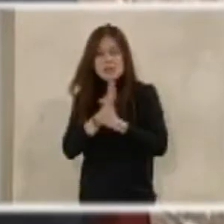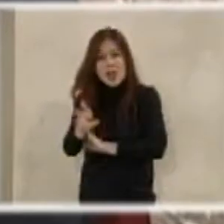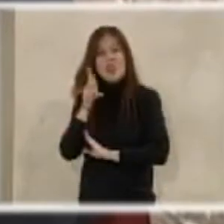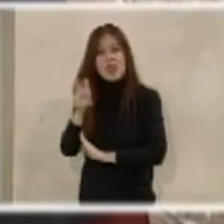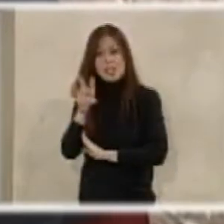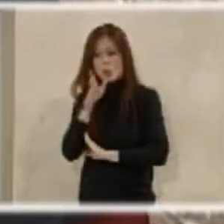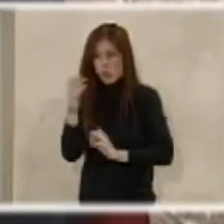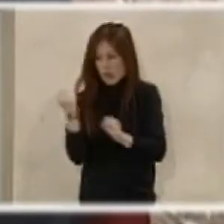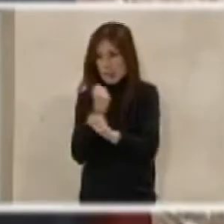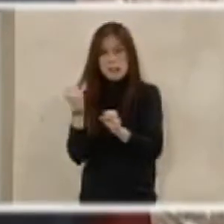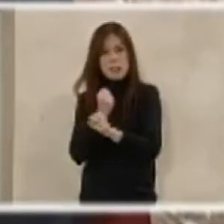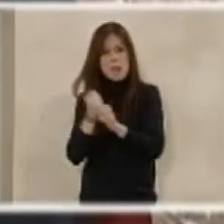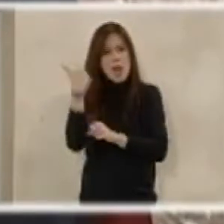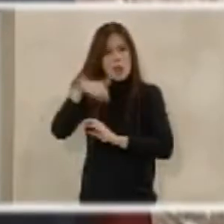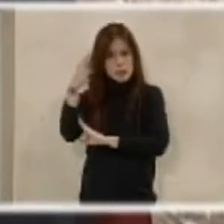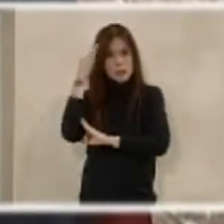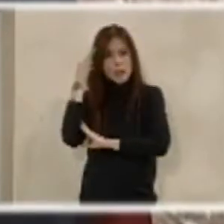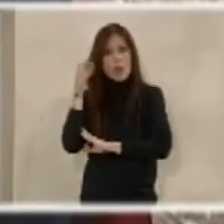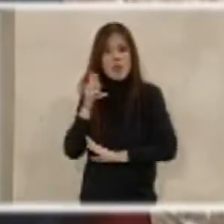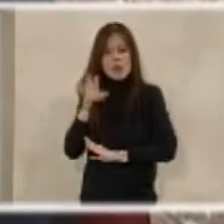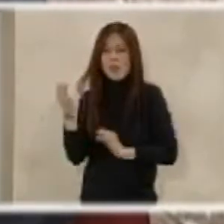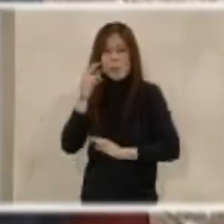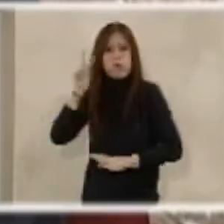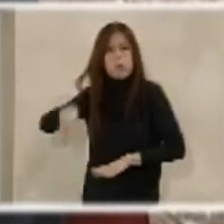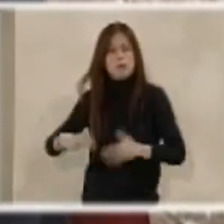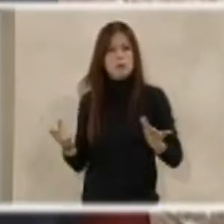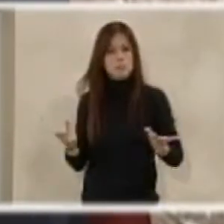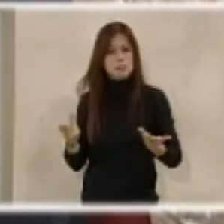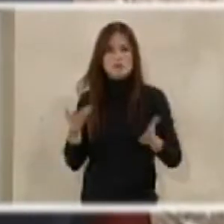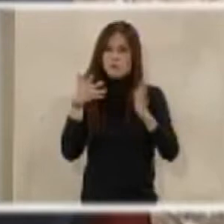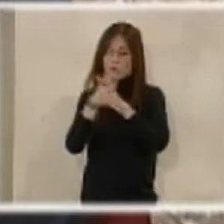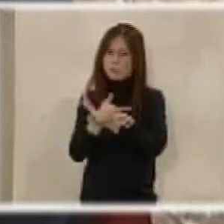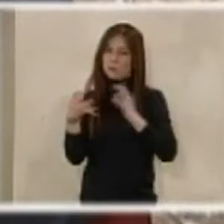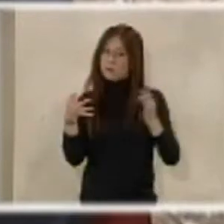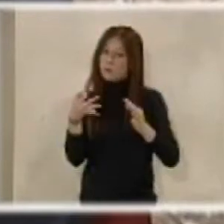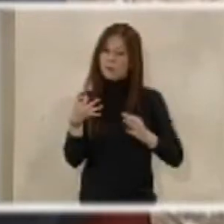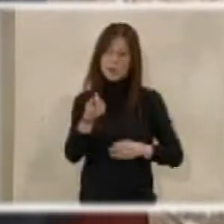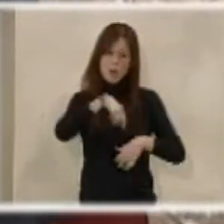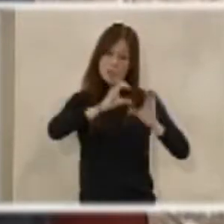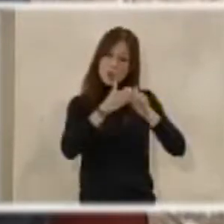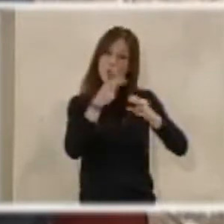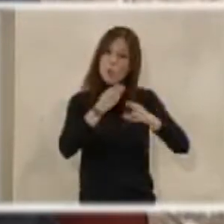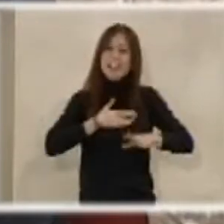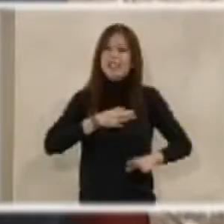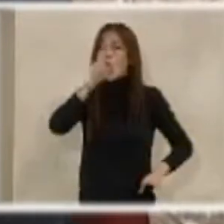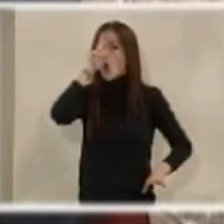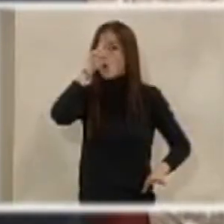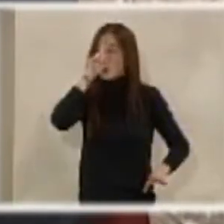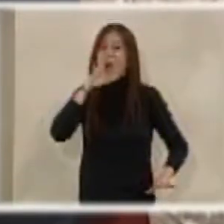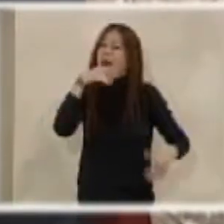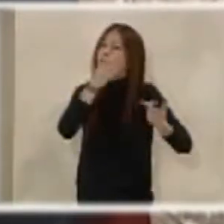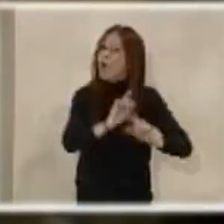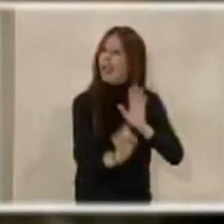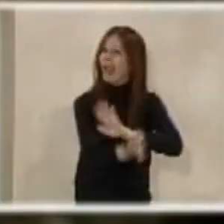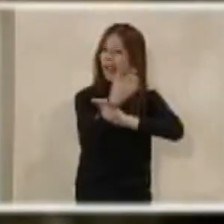derechos como trabajador y trabajadoras y que deben de ser reconocidos. decir, que estamos desde luego preocupados, no ahora,